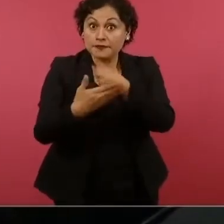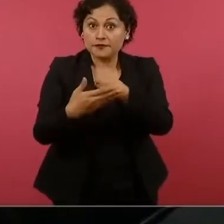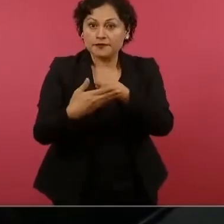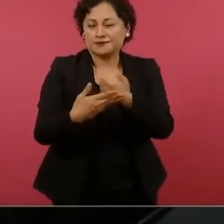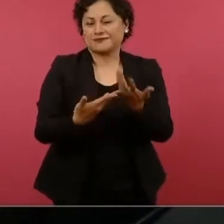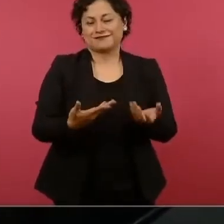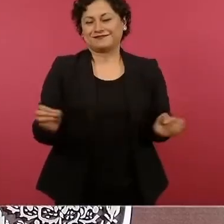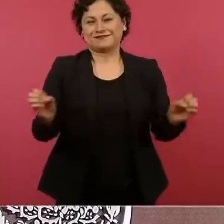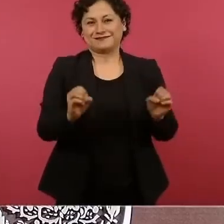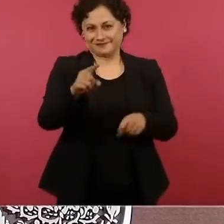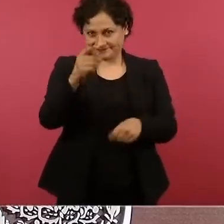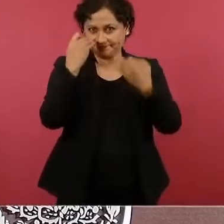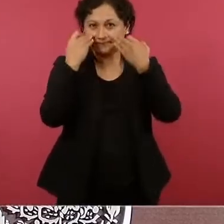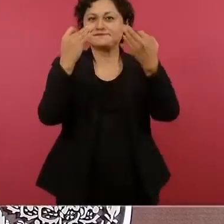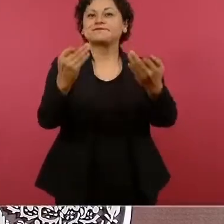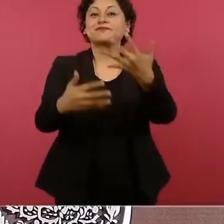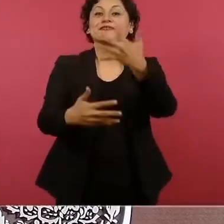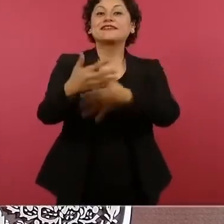escuchar dentro de 15 días ya.